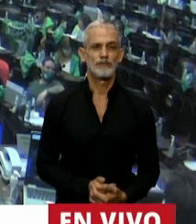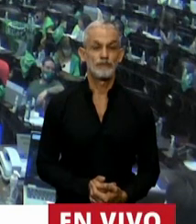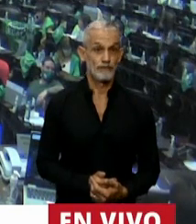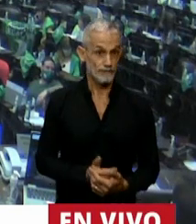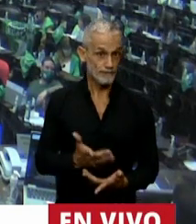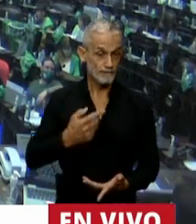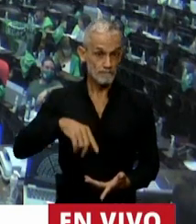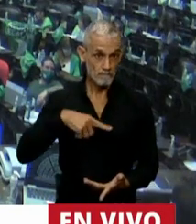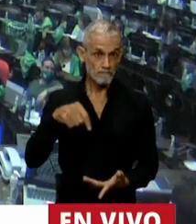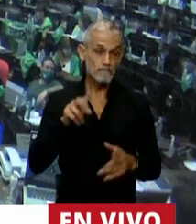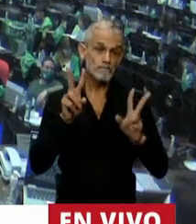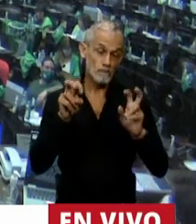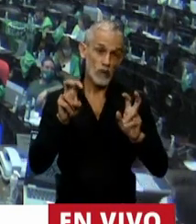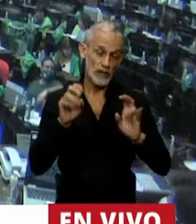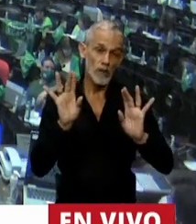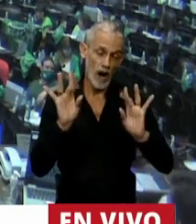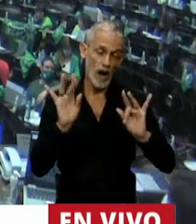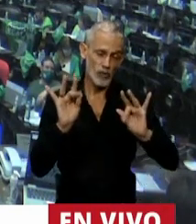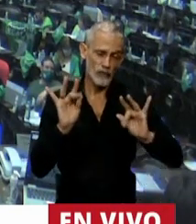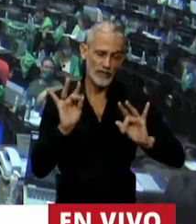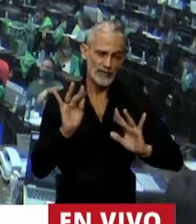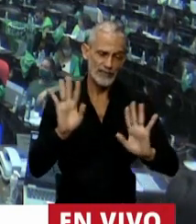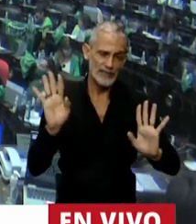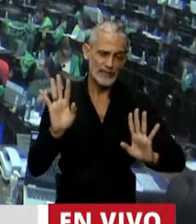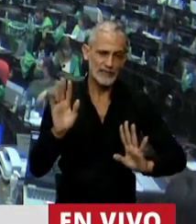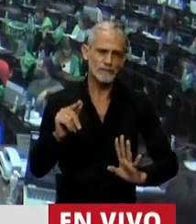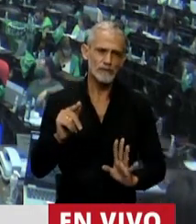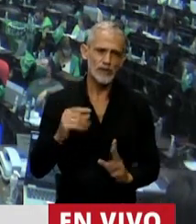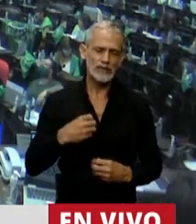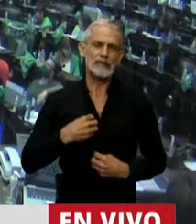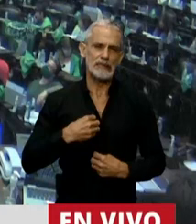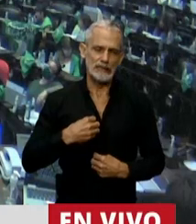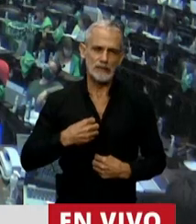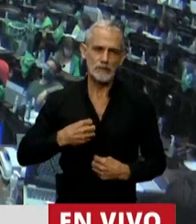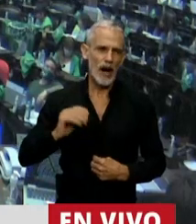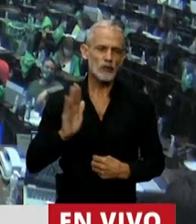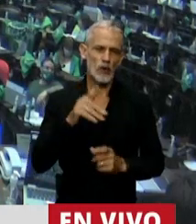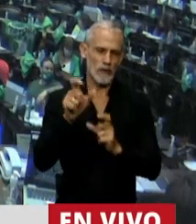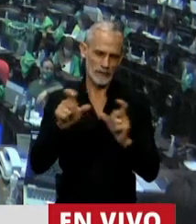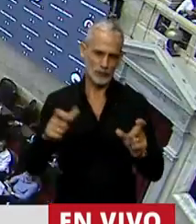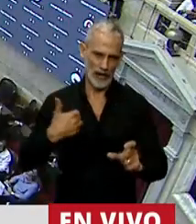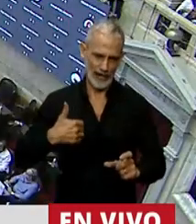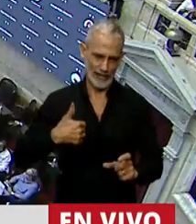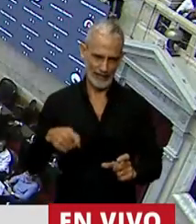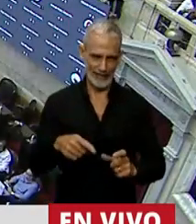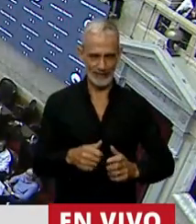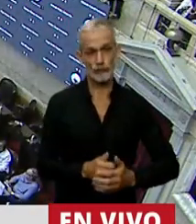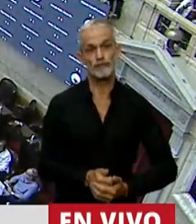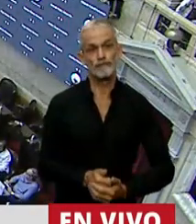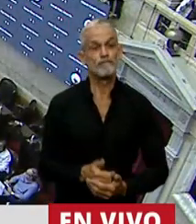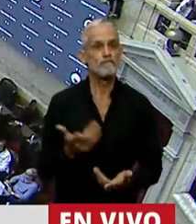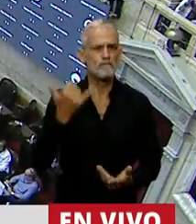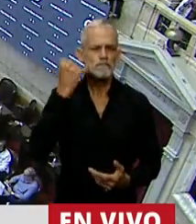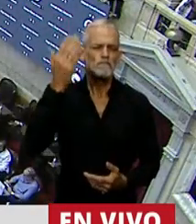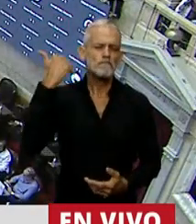Estamos frente a un tema muy complejo y terriblemente sensible para todos los argentinos, que ya nos